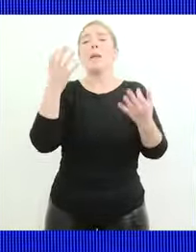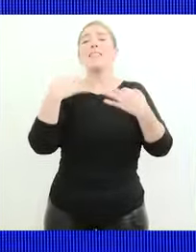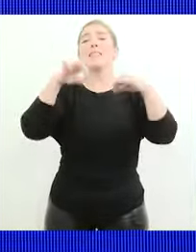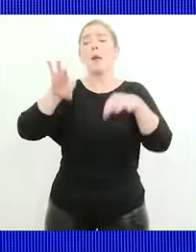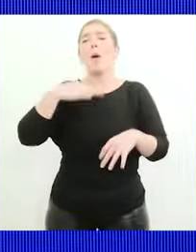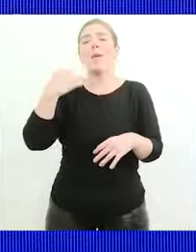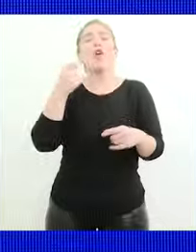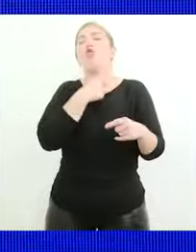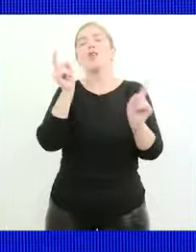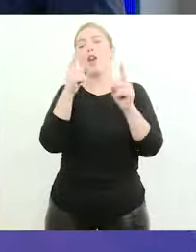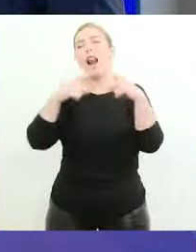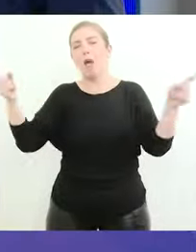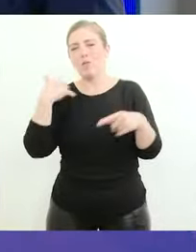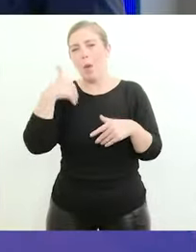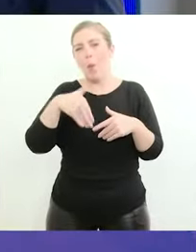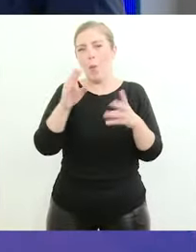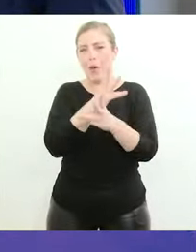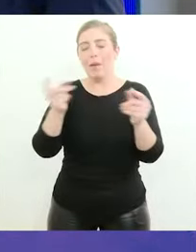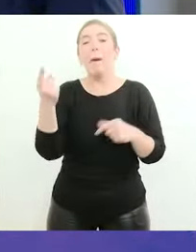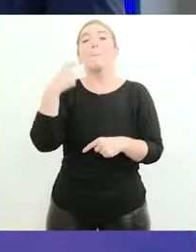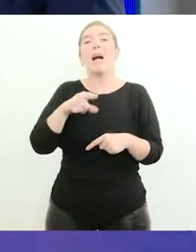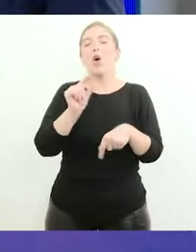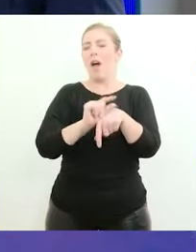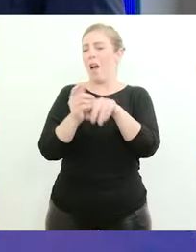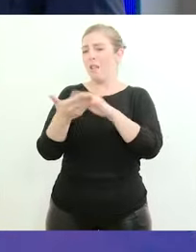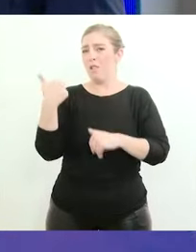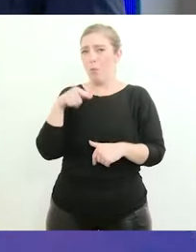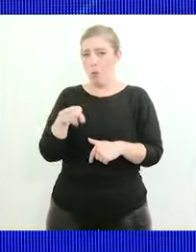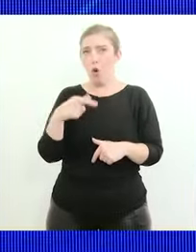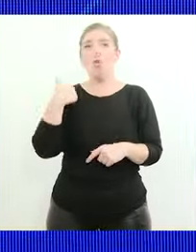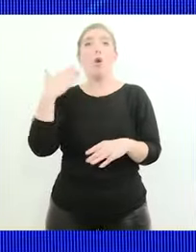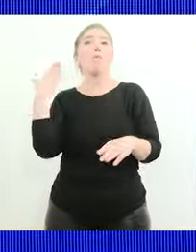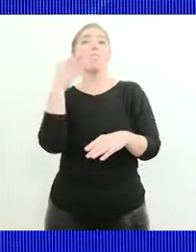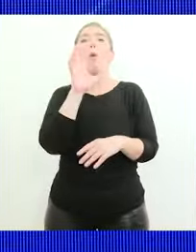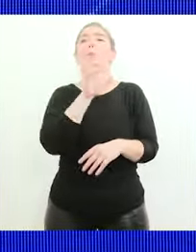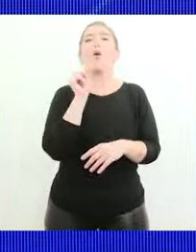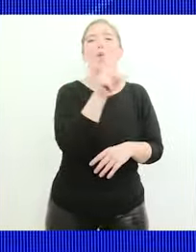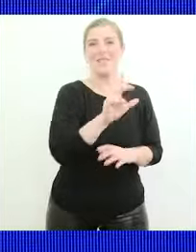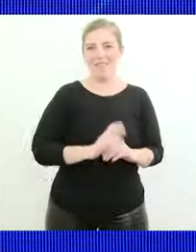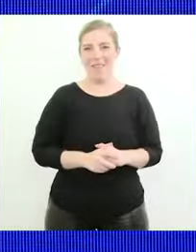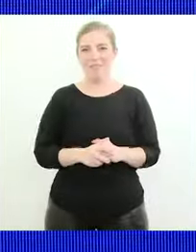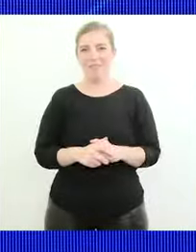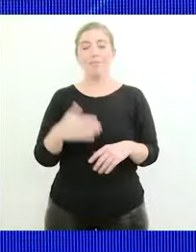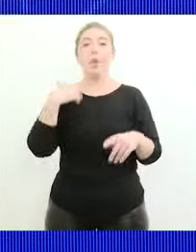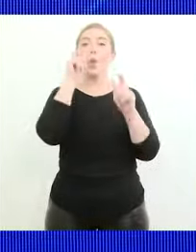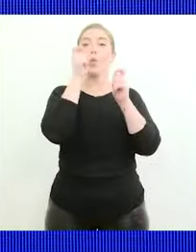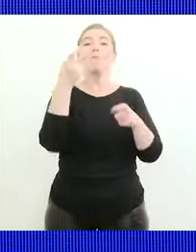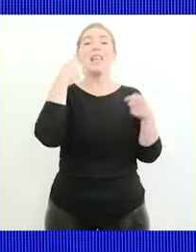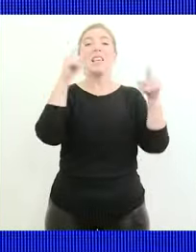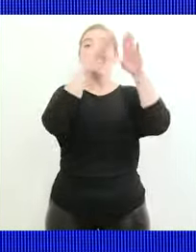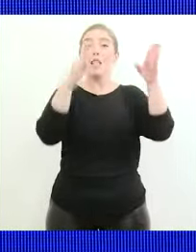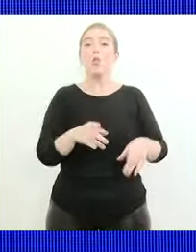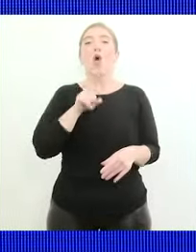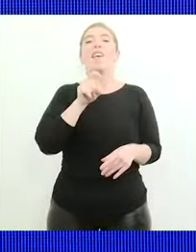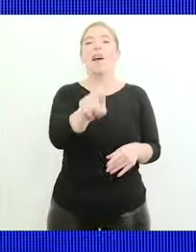que están terminando pero hace poquitos días estuve en tu provincia y fui a visitar el instituto del